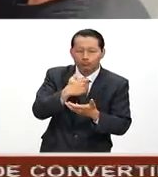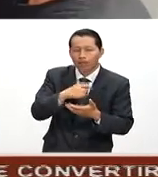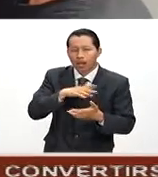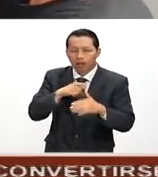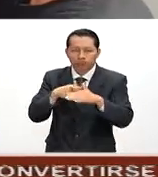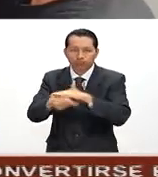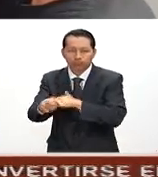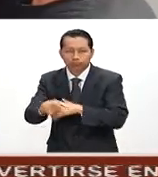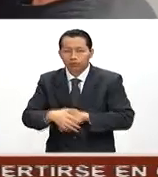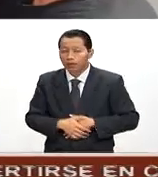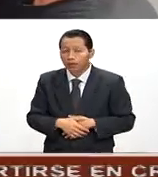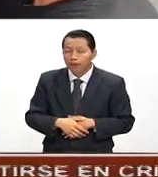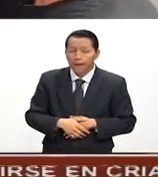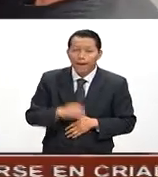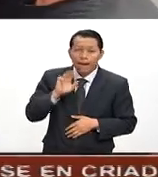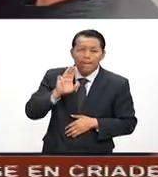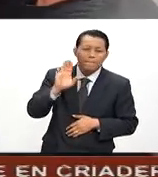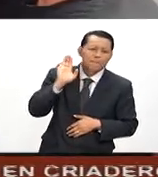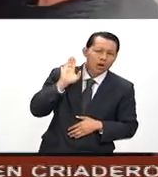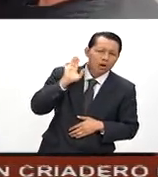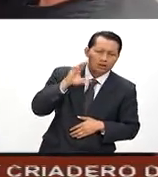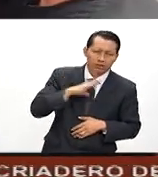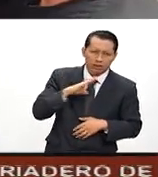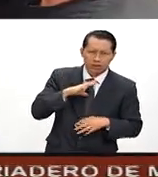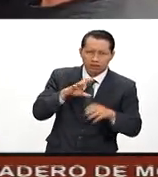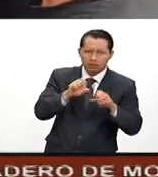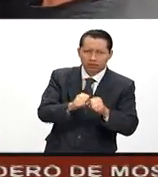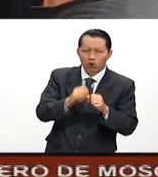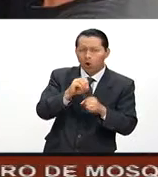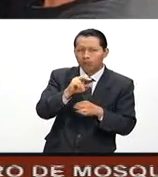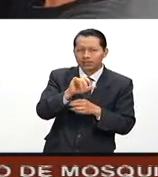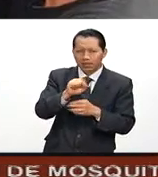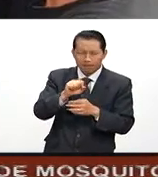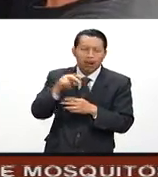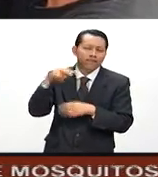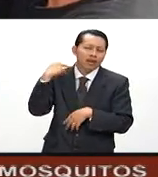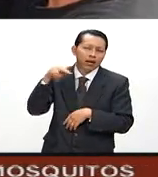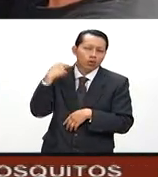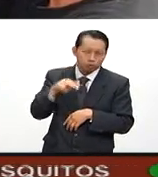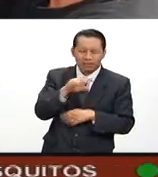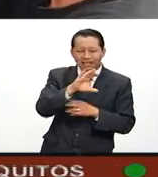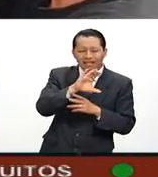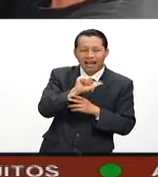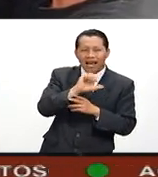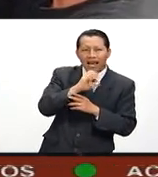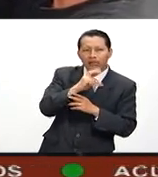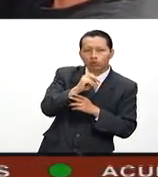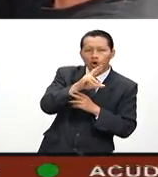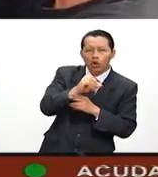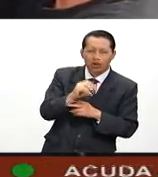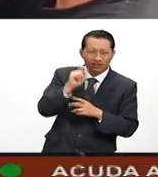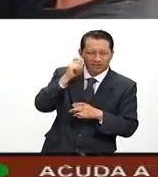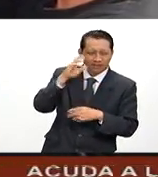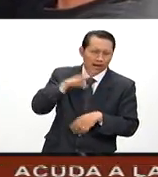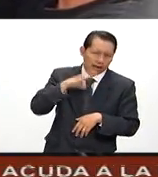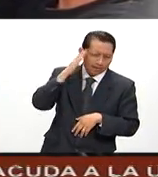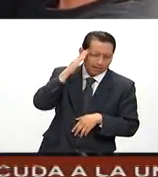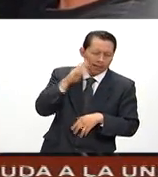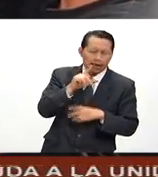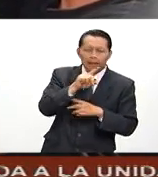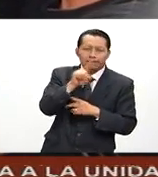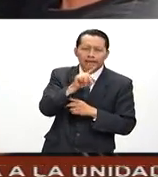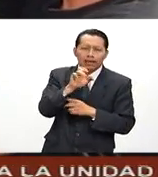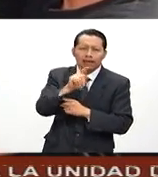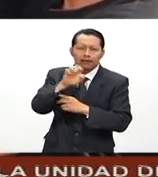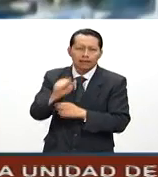Este miércoles fue detenido en Orizaba, Veracruz, el cachorro presunto líder de la organización criminal Los Zetas. La captura se logró